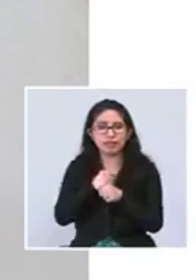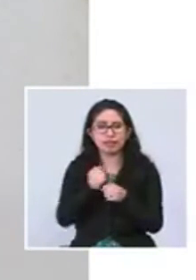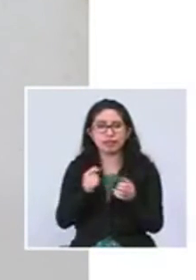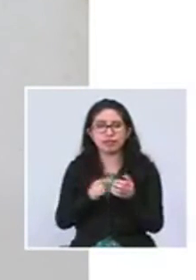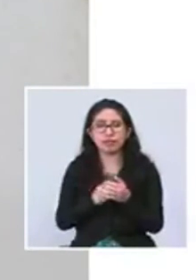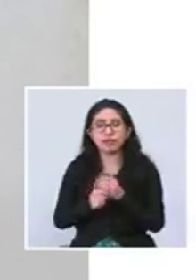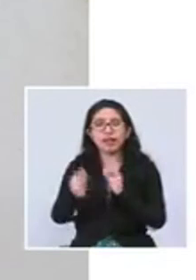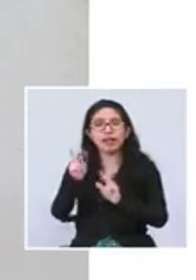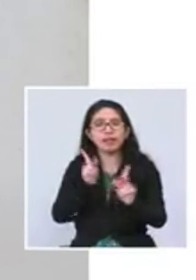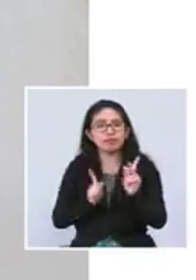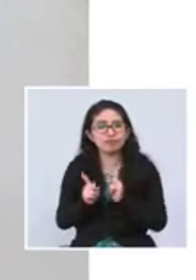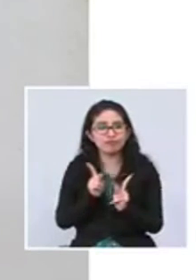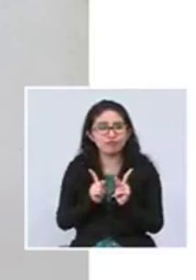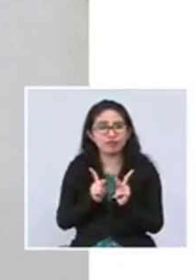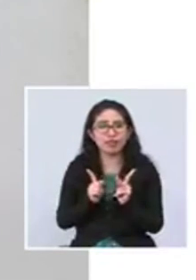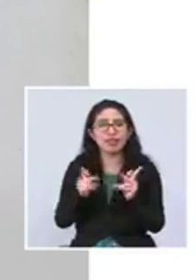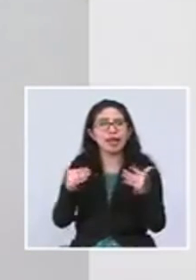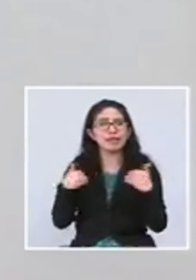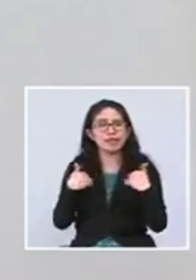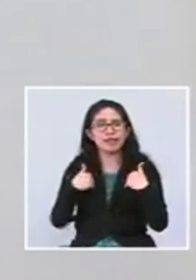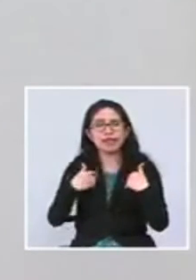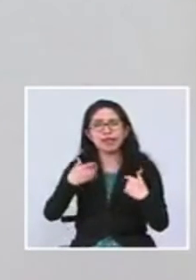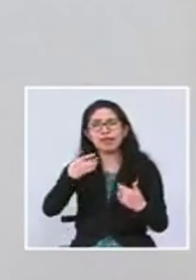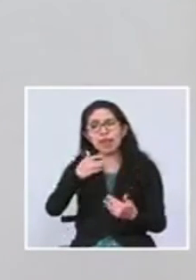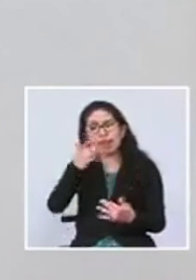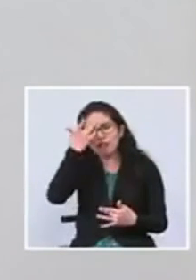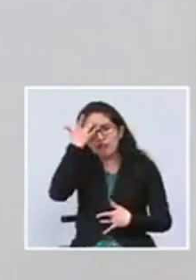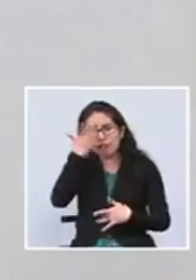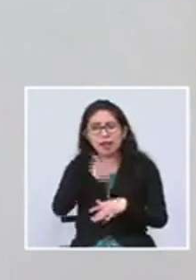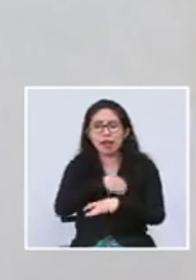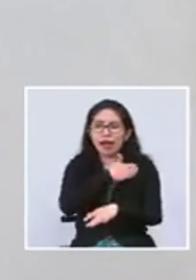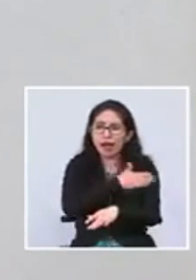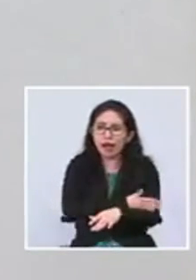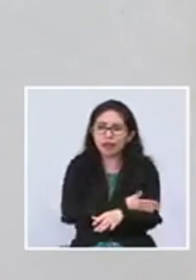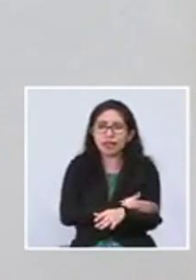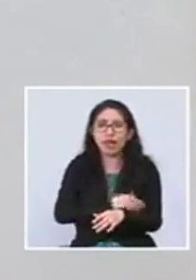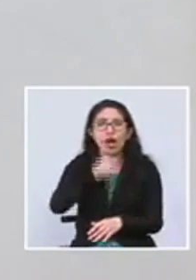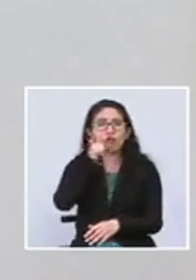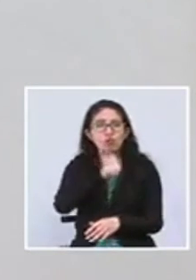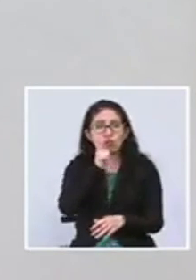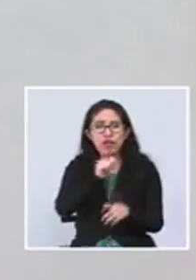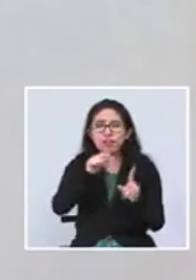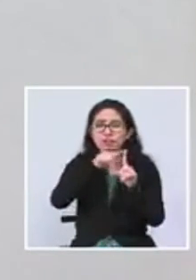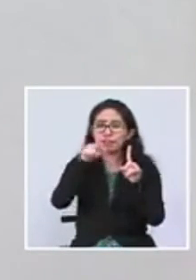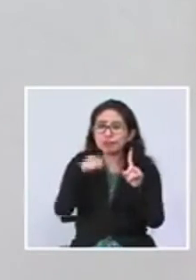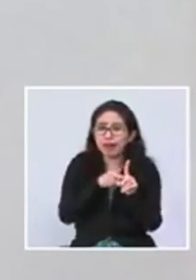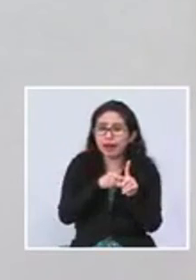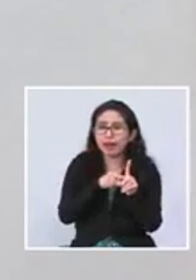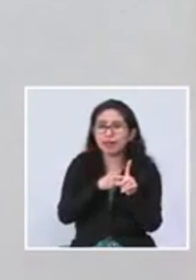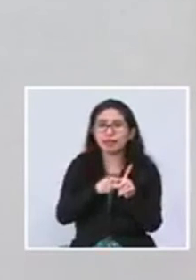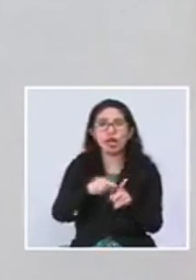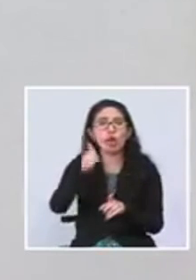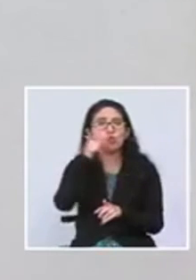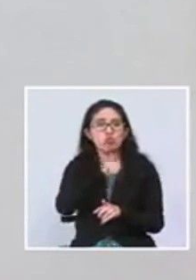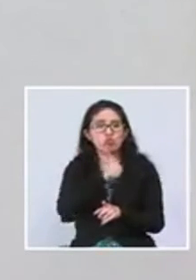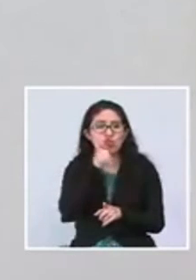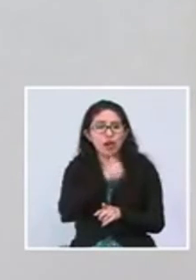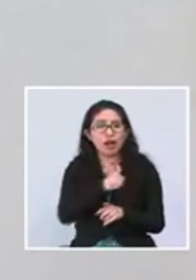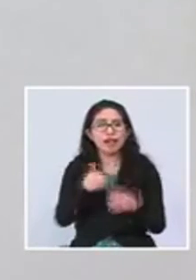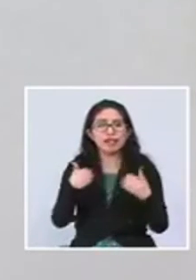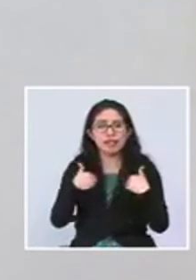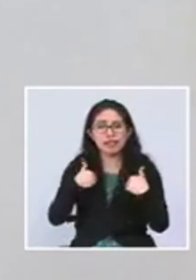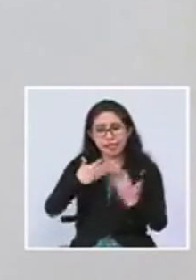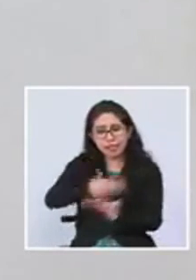las personas que tienen enfermedades de base, las mujeres embarazadas, las mujeres que tienen